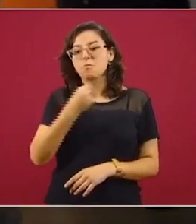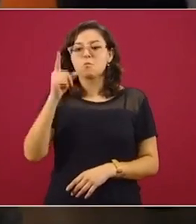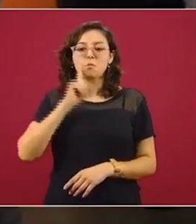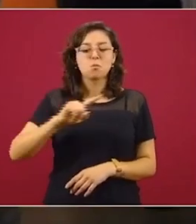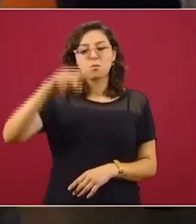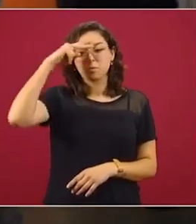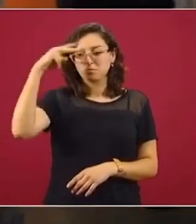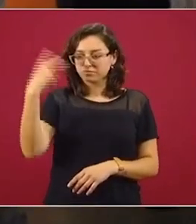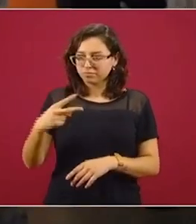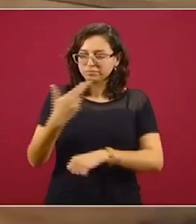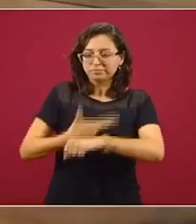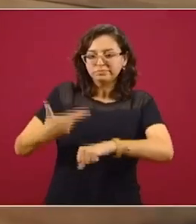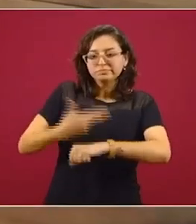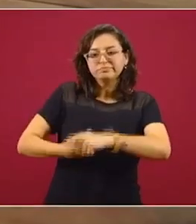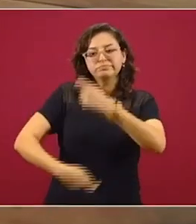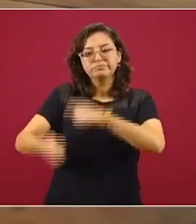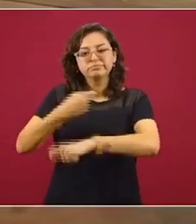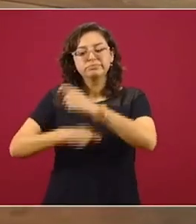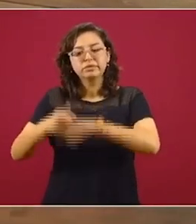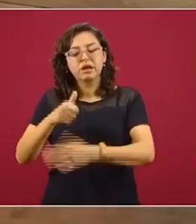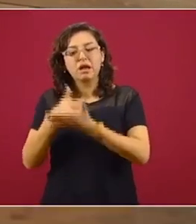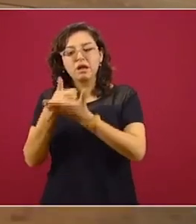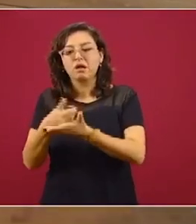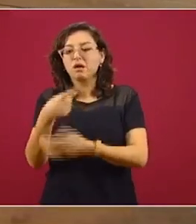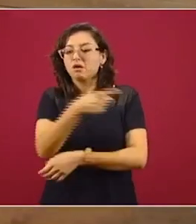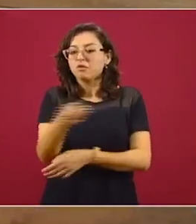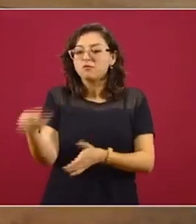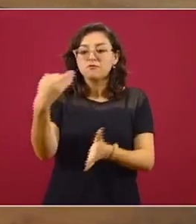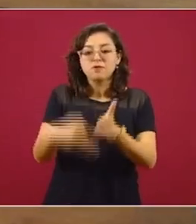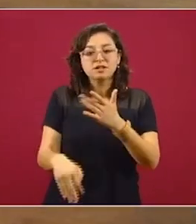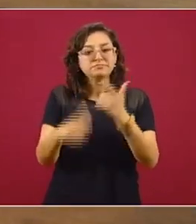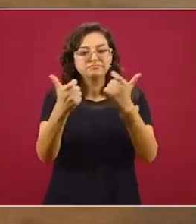mexicanos, en la que habrá de llevar recursos a los que menos tienen.